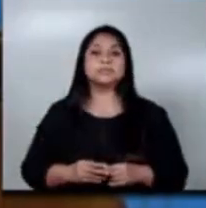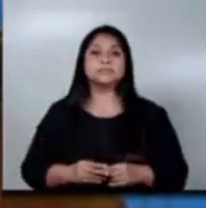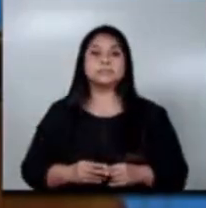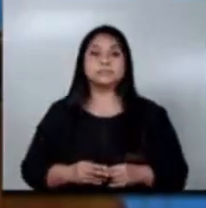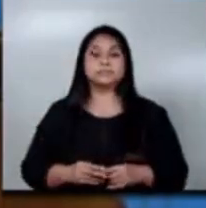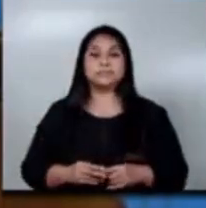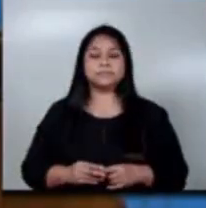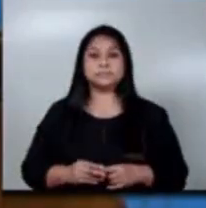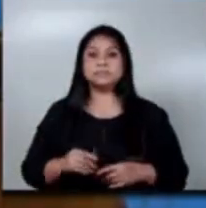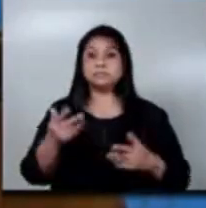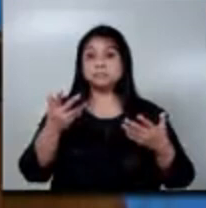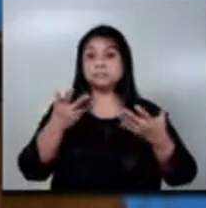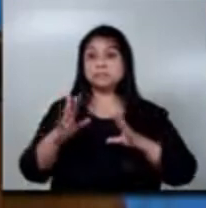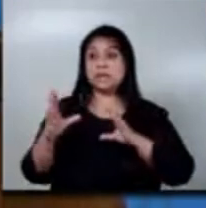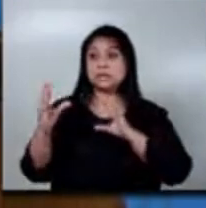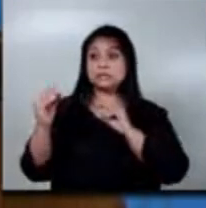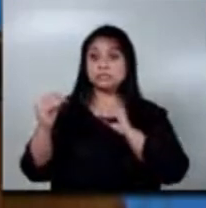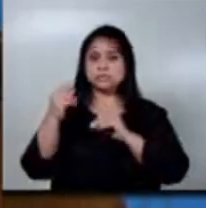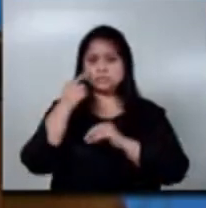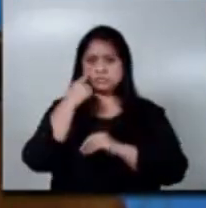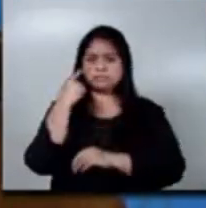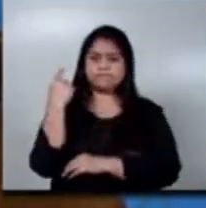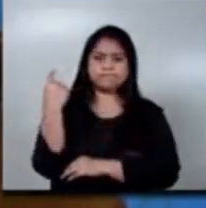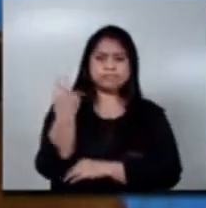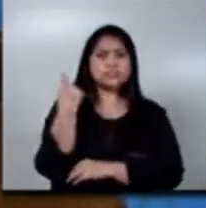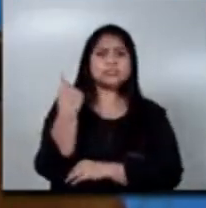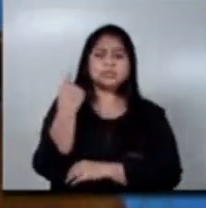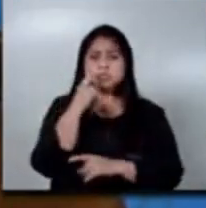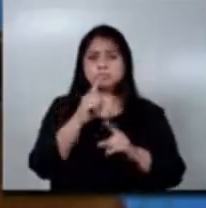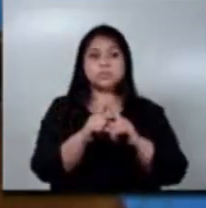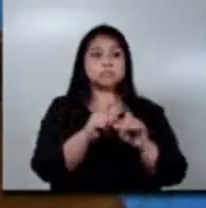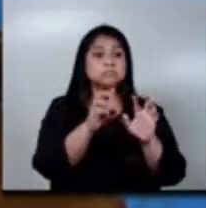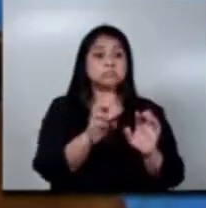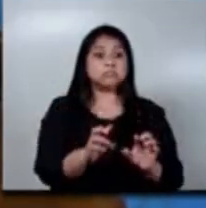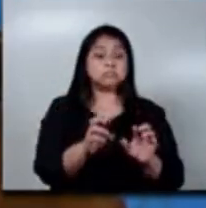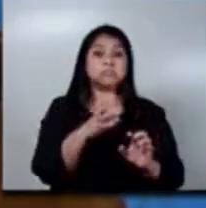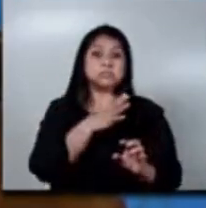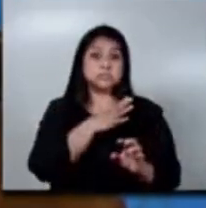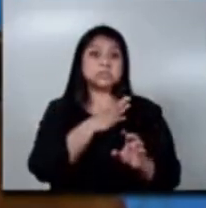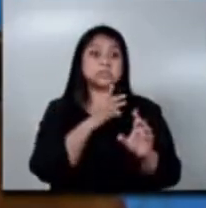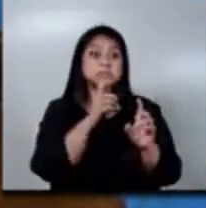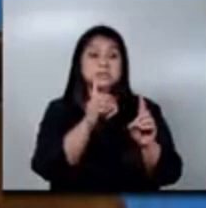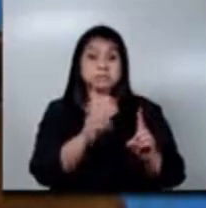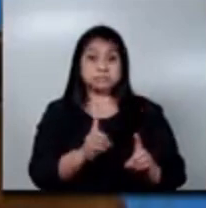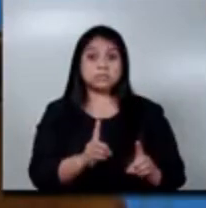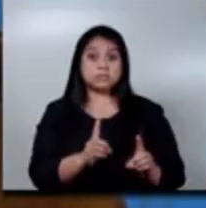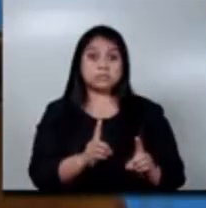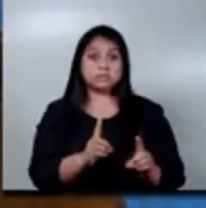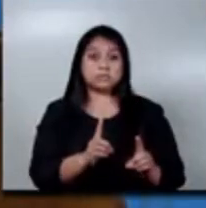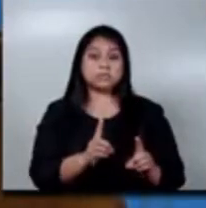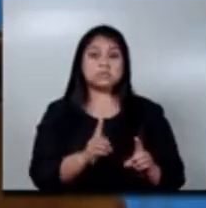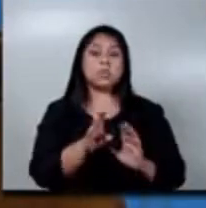Se habló y se priorizó para que las personas que tienen este tipo de dificultades o de